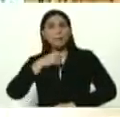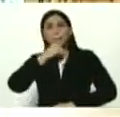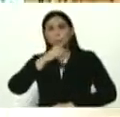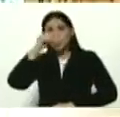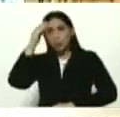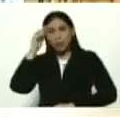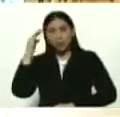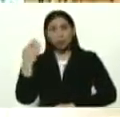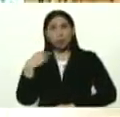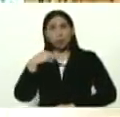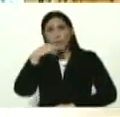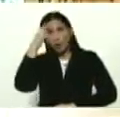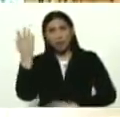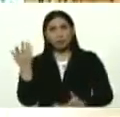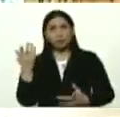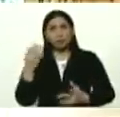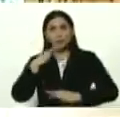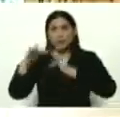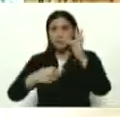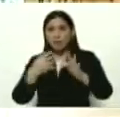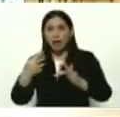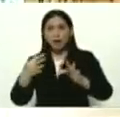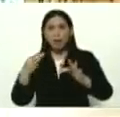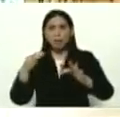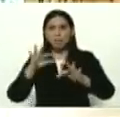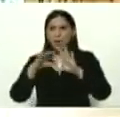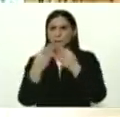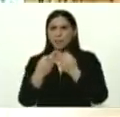abuelo. Va a infectar a los vecinos.